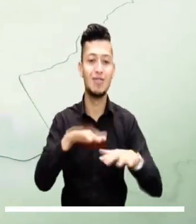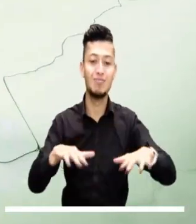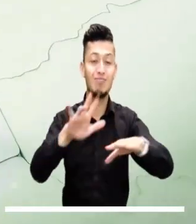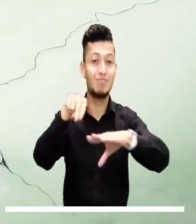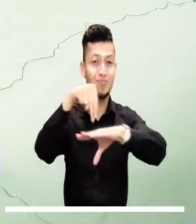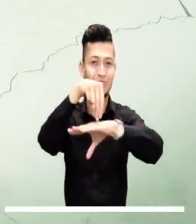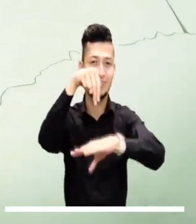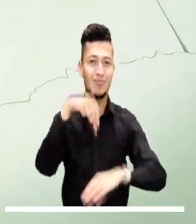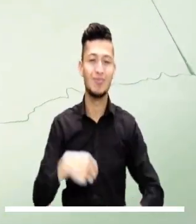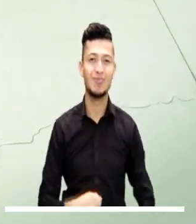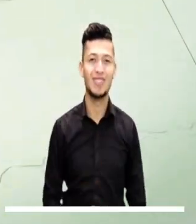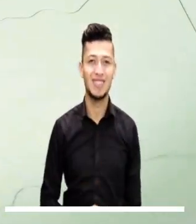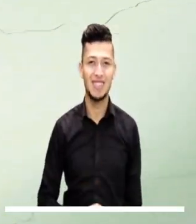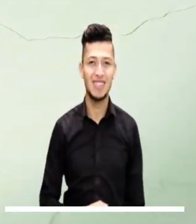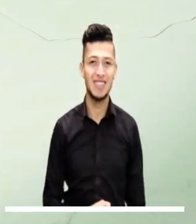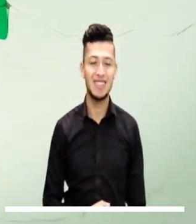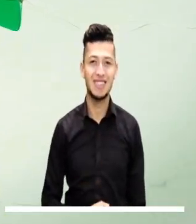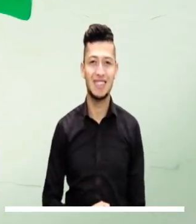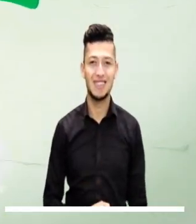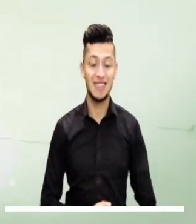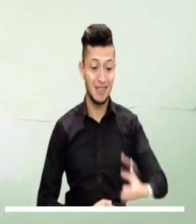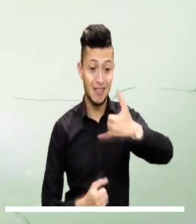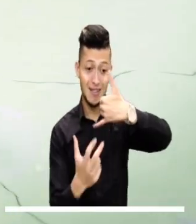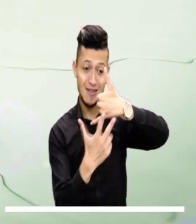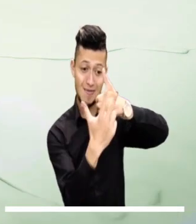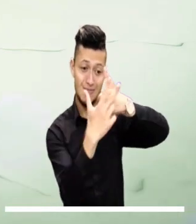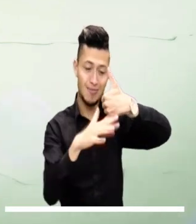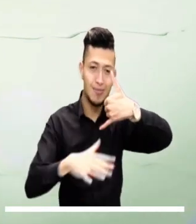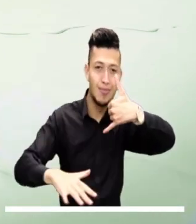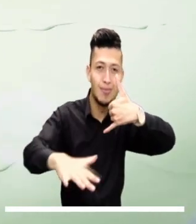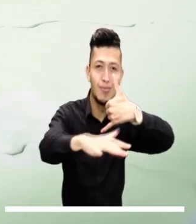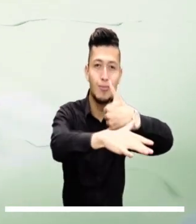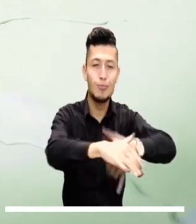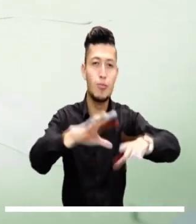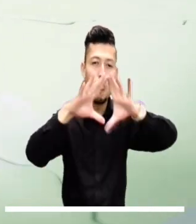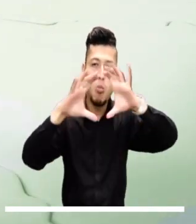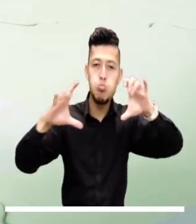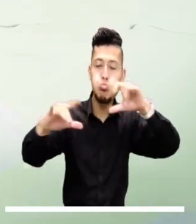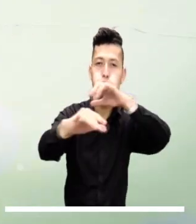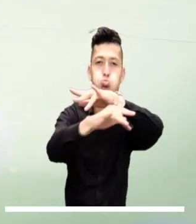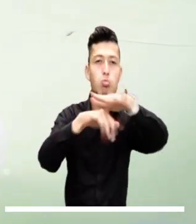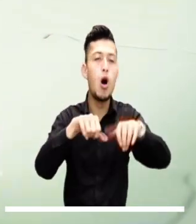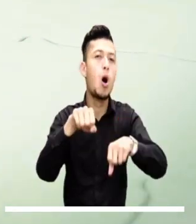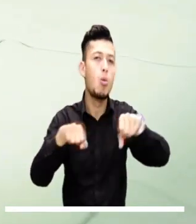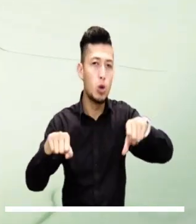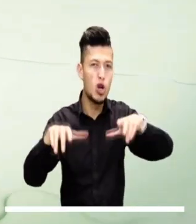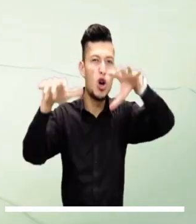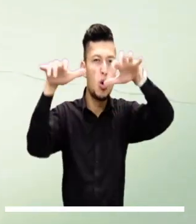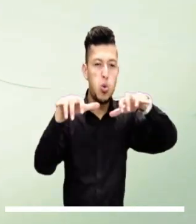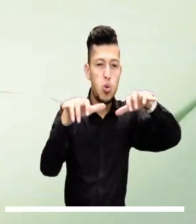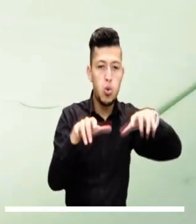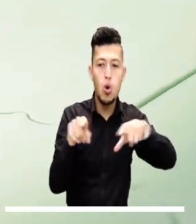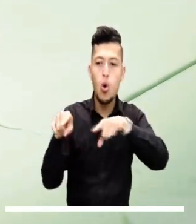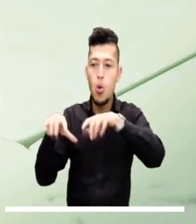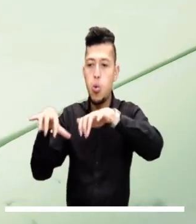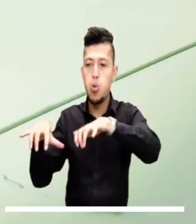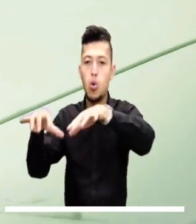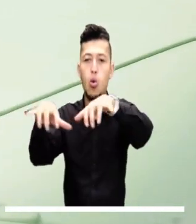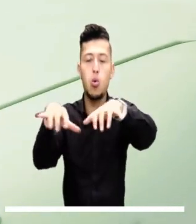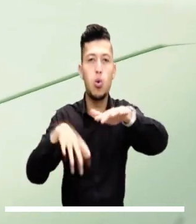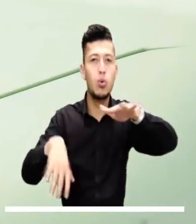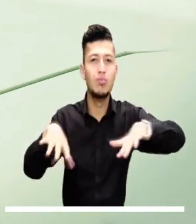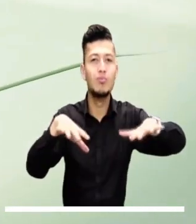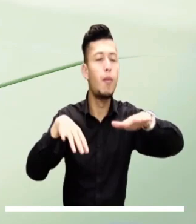Valle del Cauca y de Nariño. En la región andina, el cielo lucirá mayormente cubierto, por lo cual se estiman lluvias dispersas